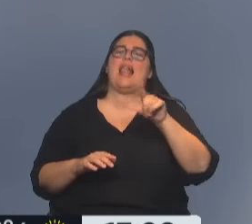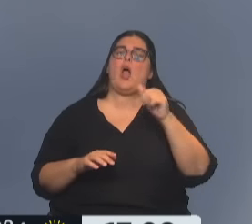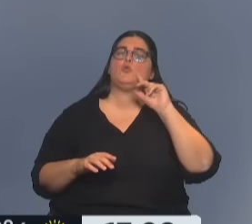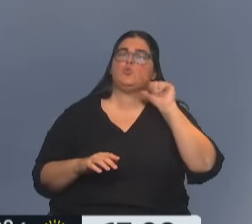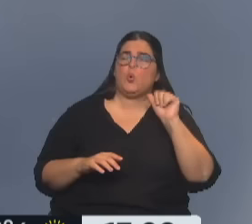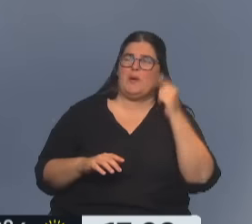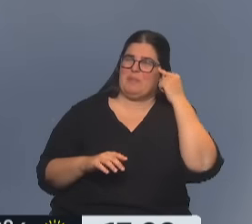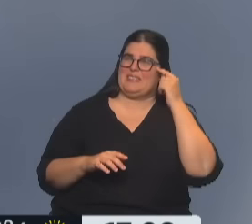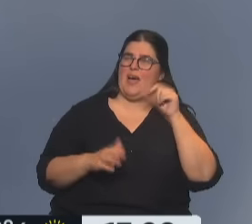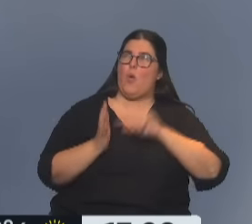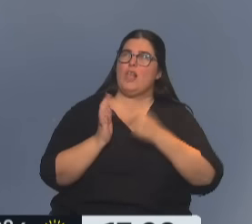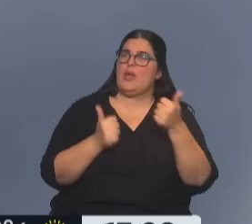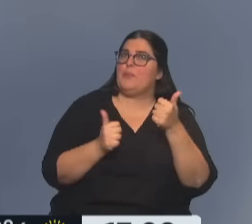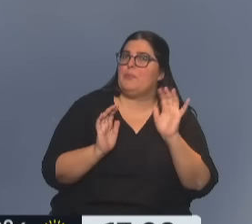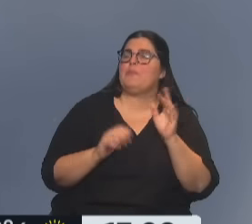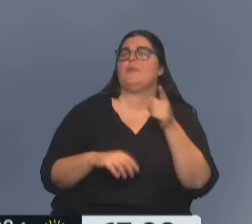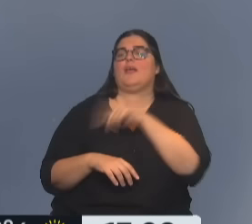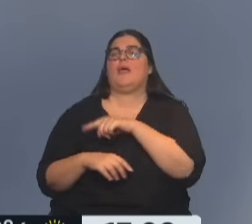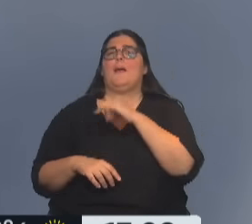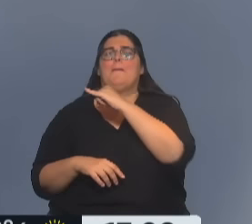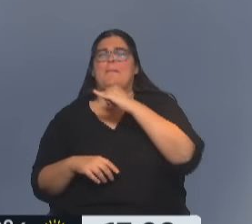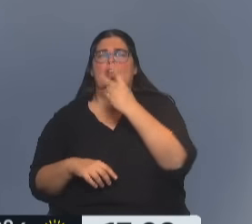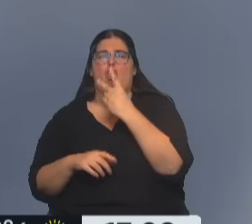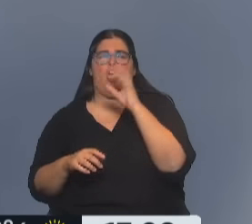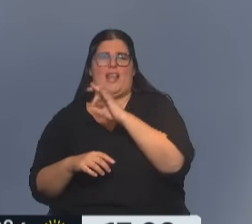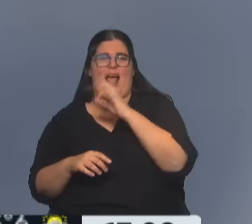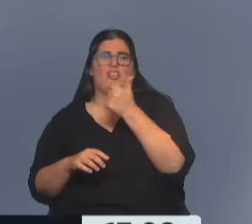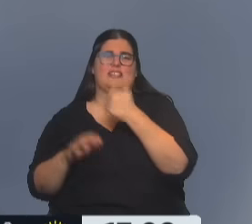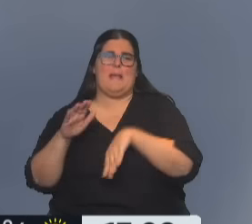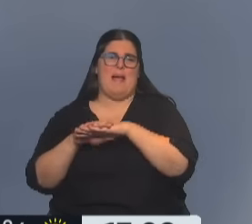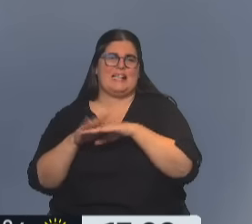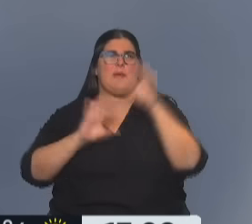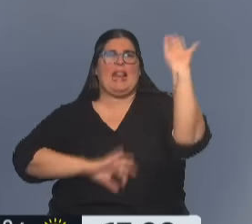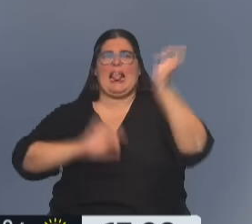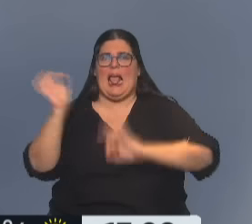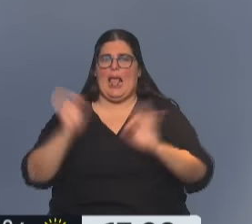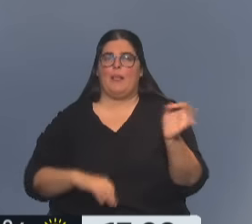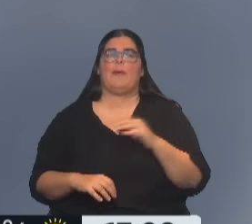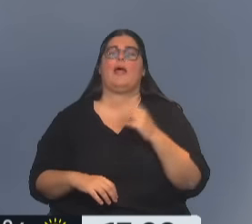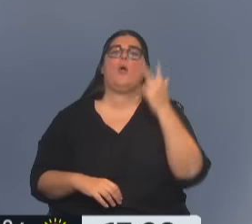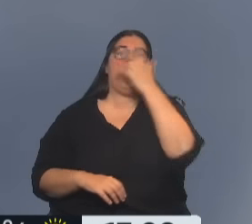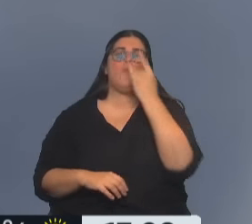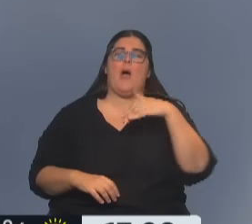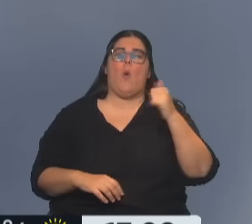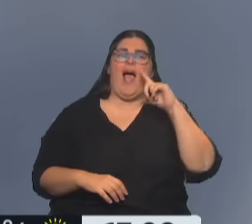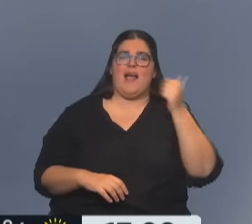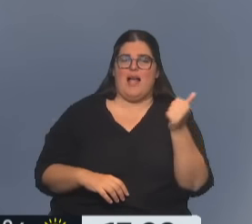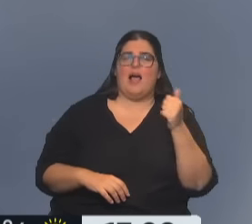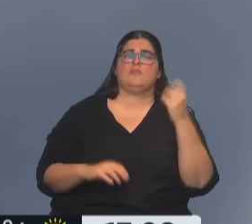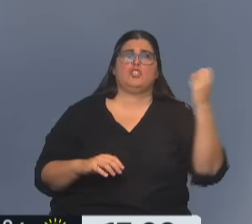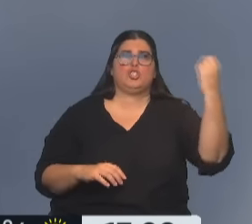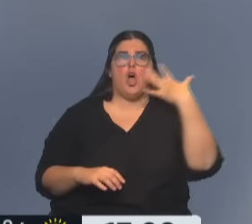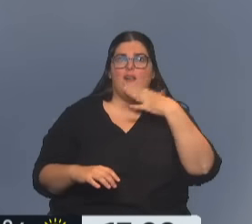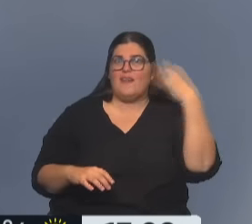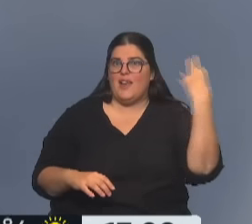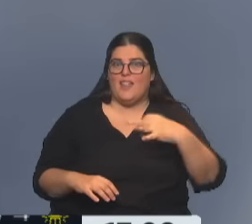bastante bien, porque menos 2 grados, 6 la máxima, nieve, humahuaca, bueno, un sol que la verdad,